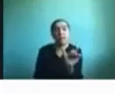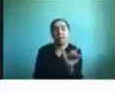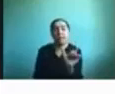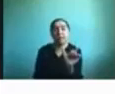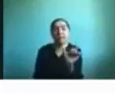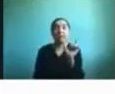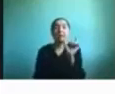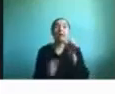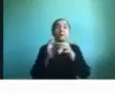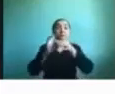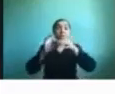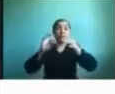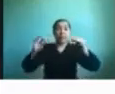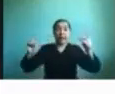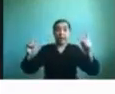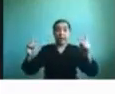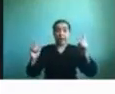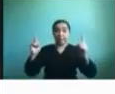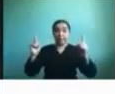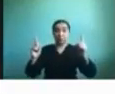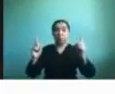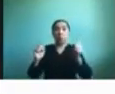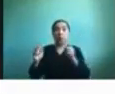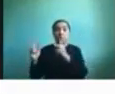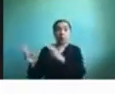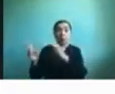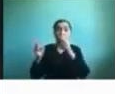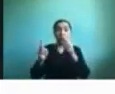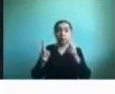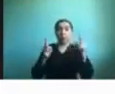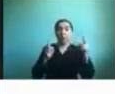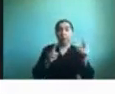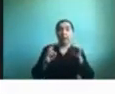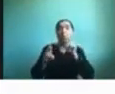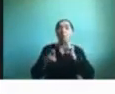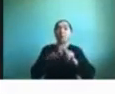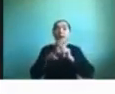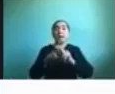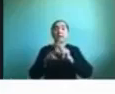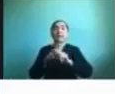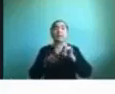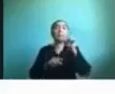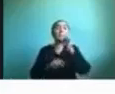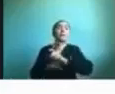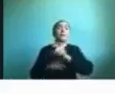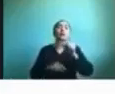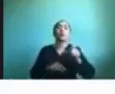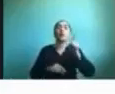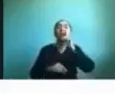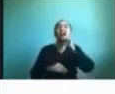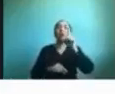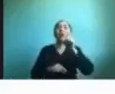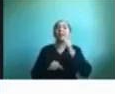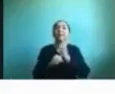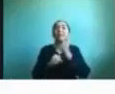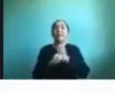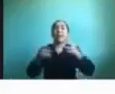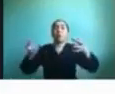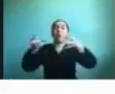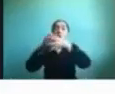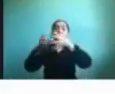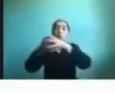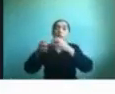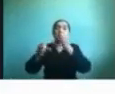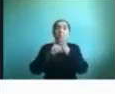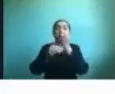frases o editar frases que ya estén y podemos ir armando según la persona con la que estemos trabajando categorías de trabajo podemos